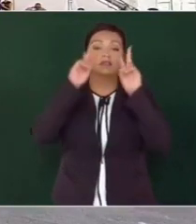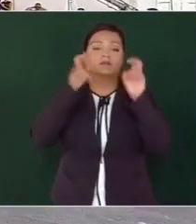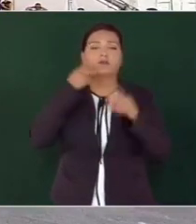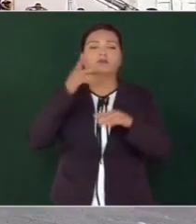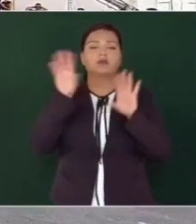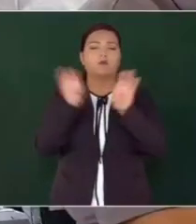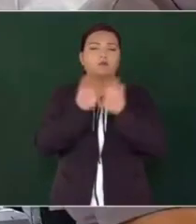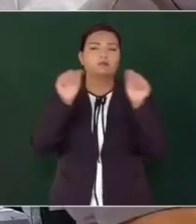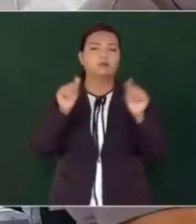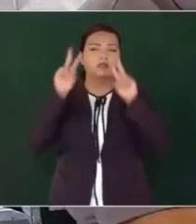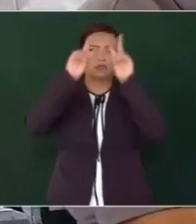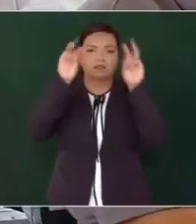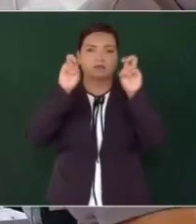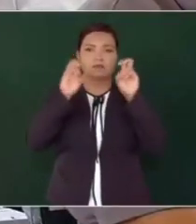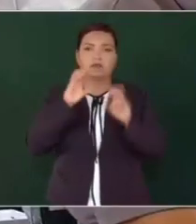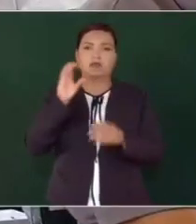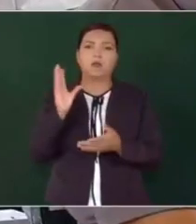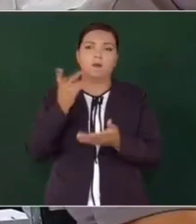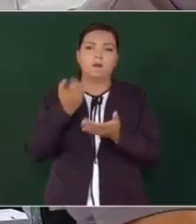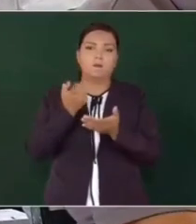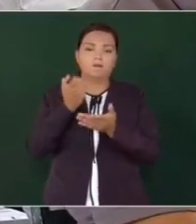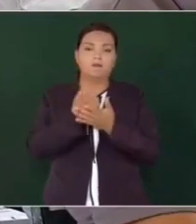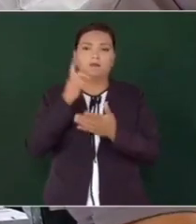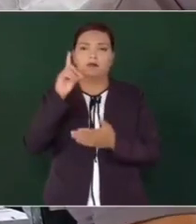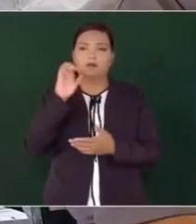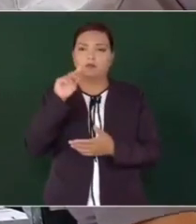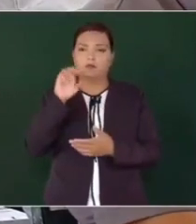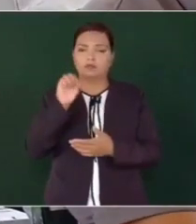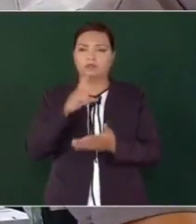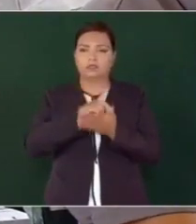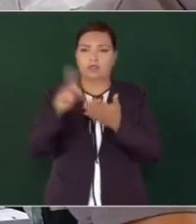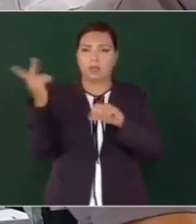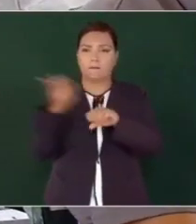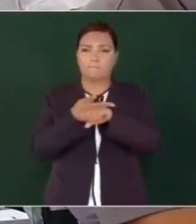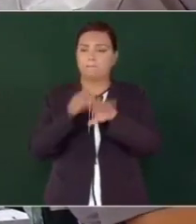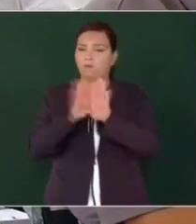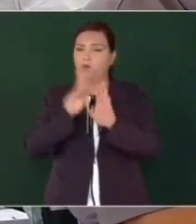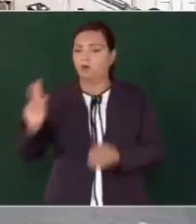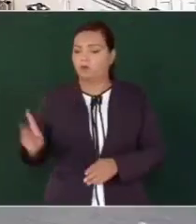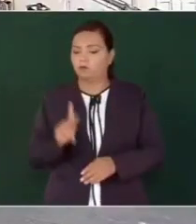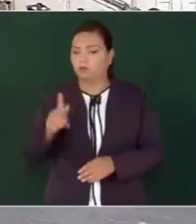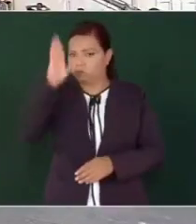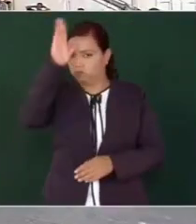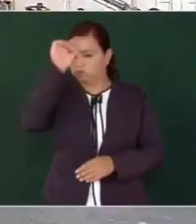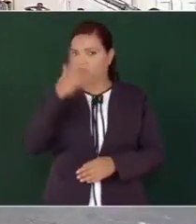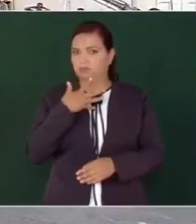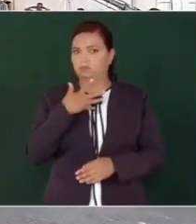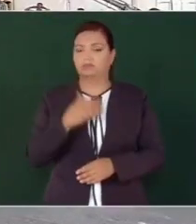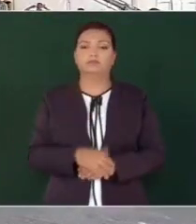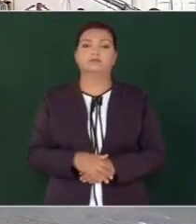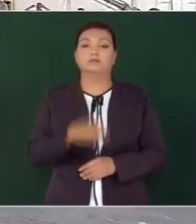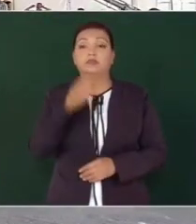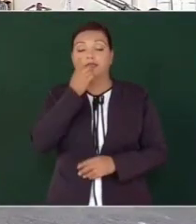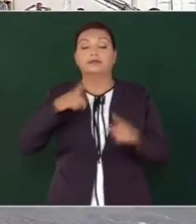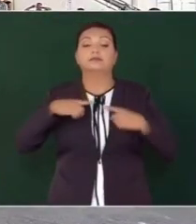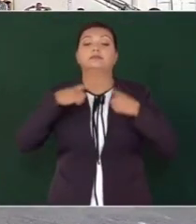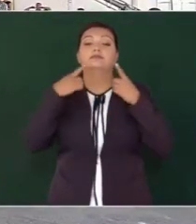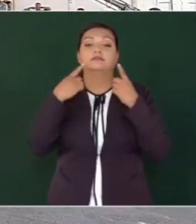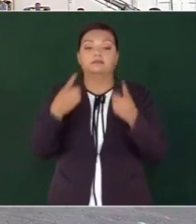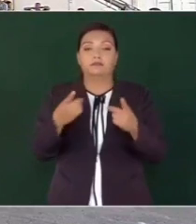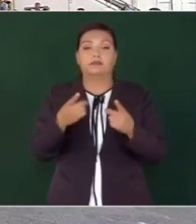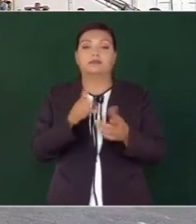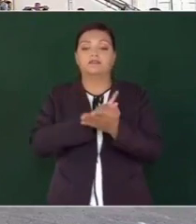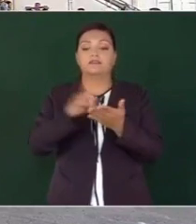las cuotas de derecho de paso? No sé si van a ser públicos el acuerdo. Entonces, se les otorga derecho de paso,